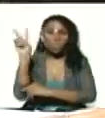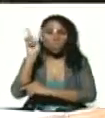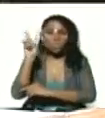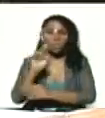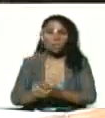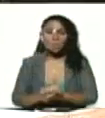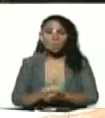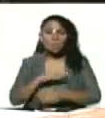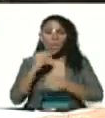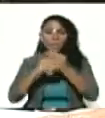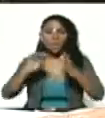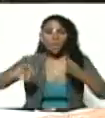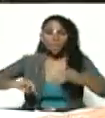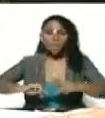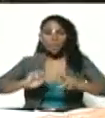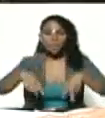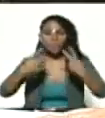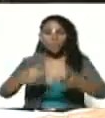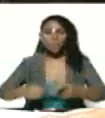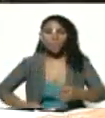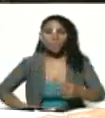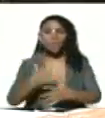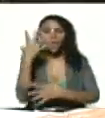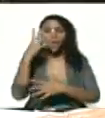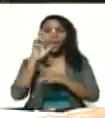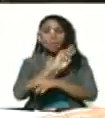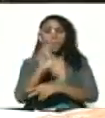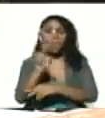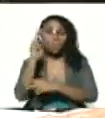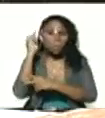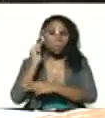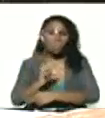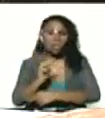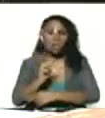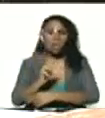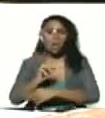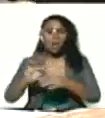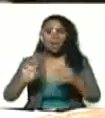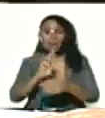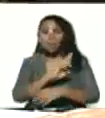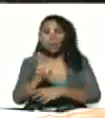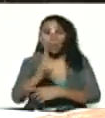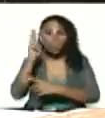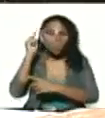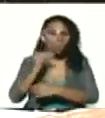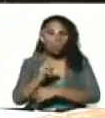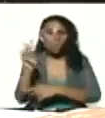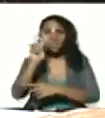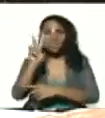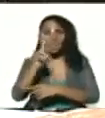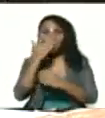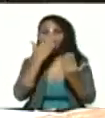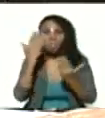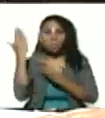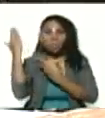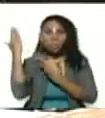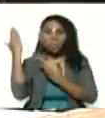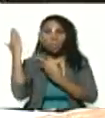Venezuela. Que refundó la república ahora como bolivariana. La República Bolivariana de Venezuela. Vamos a ver.